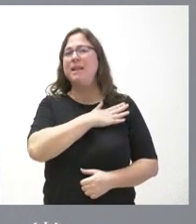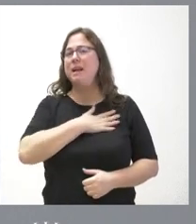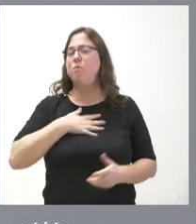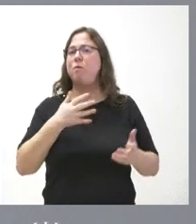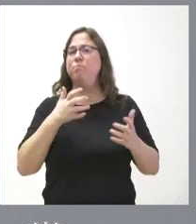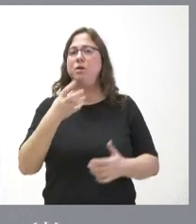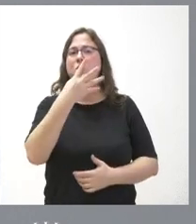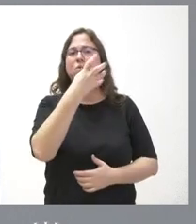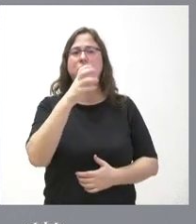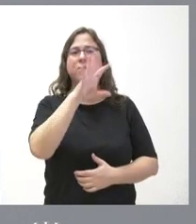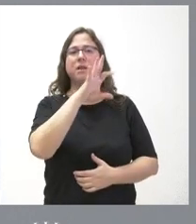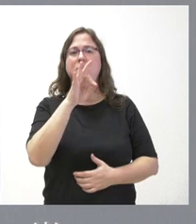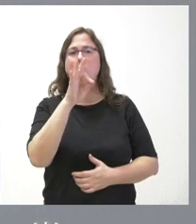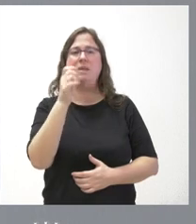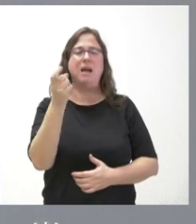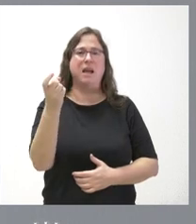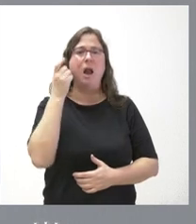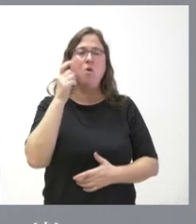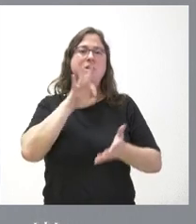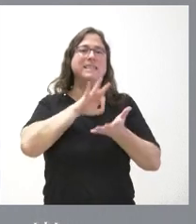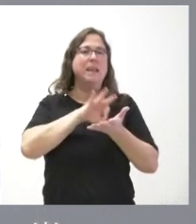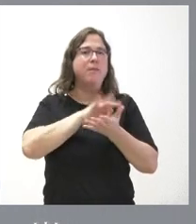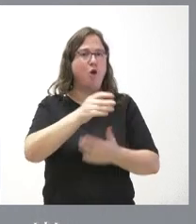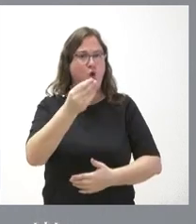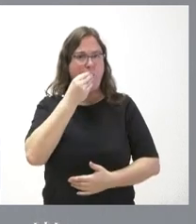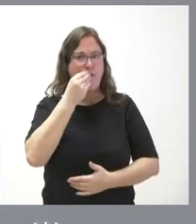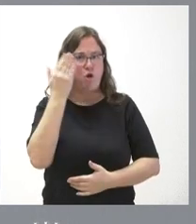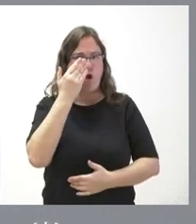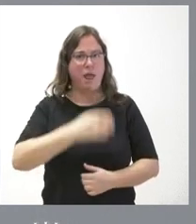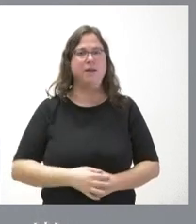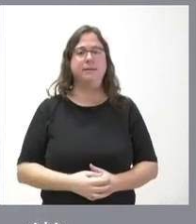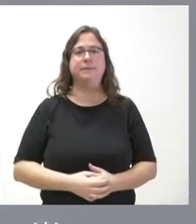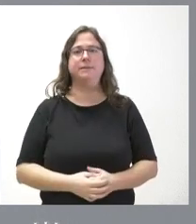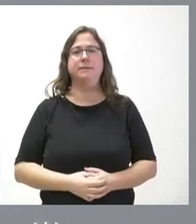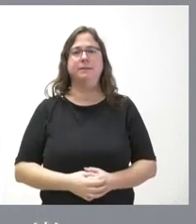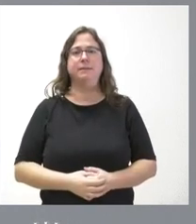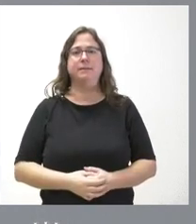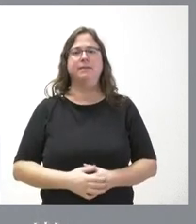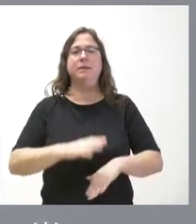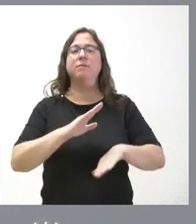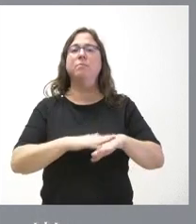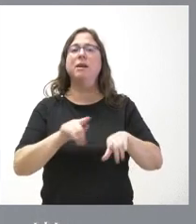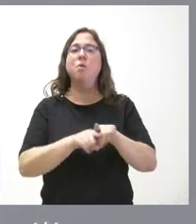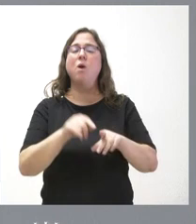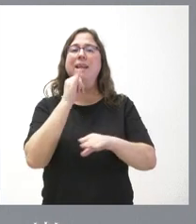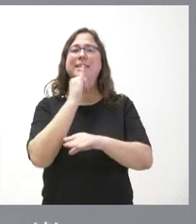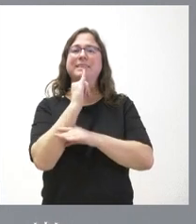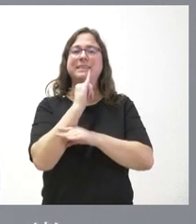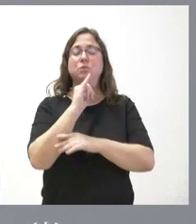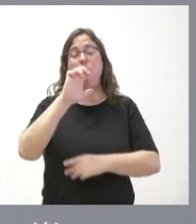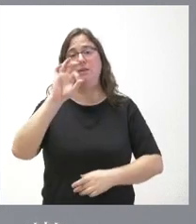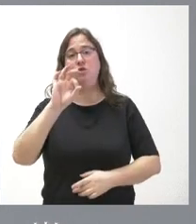450 alumnos de este servicio de comedor escolar. Para el equipamiento del Instituto de Educación Secundaria